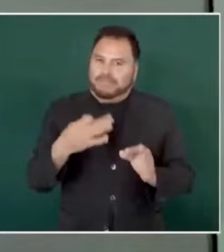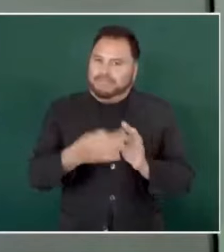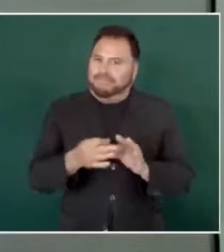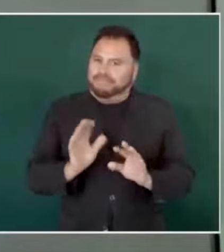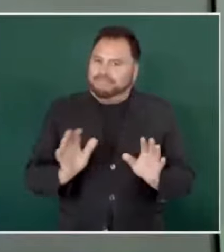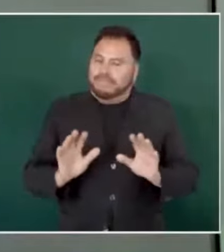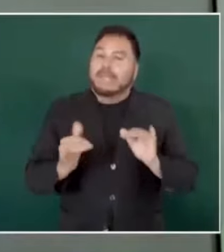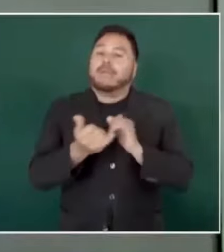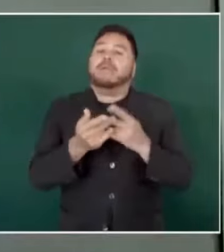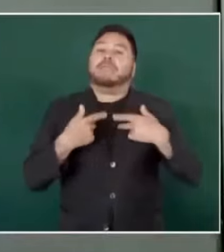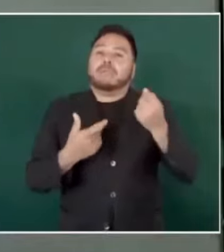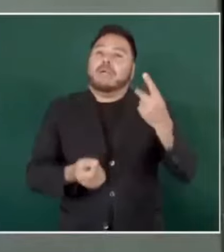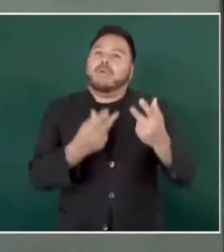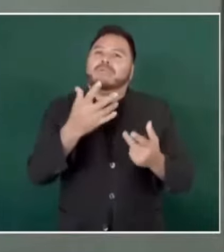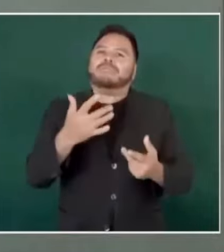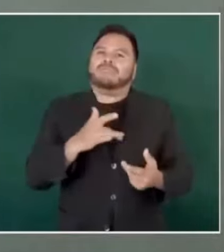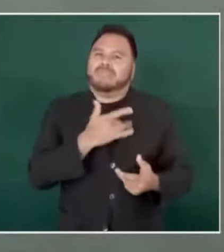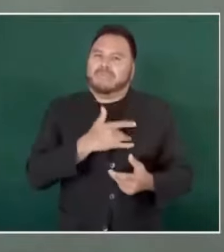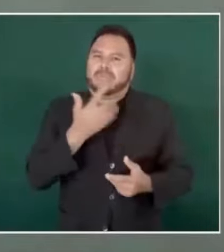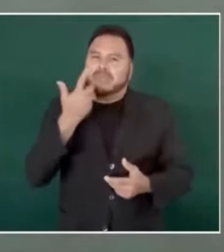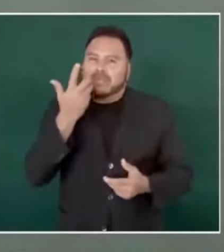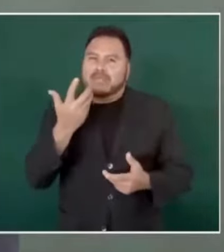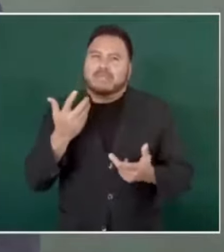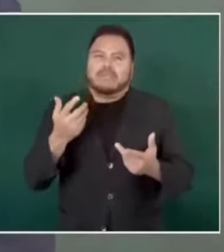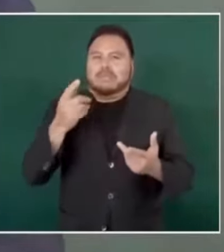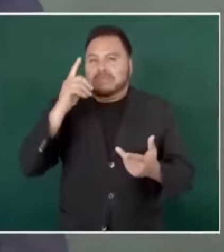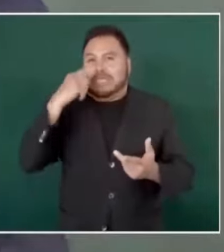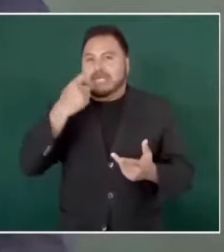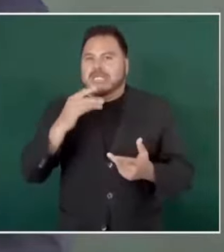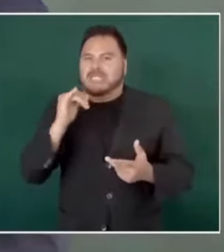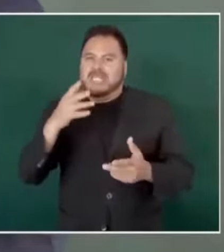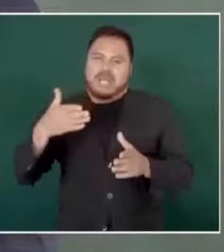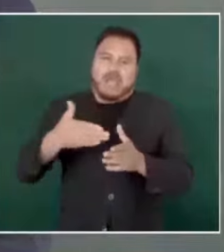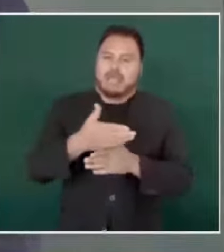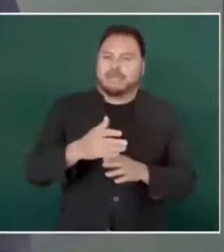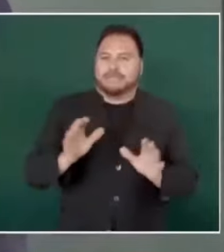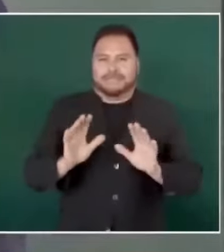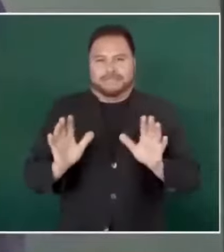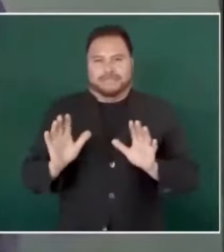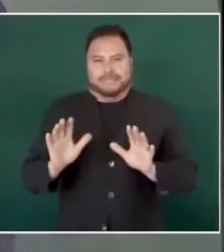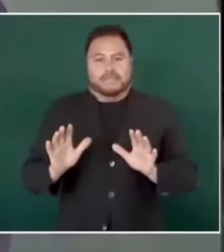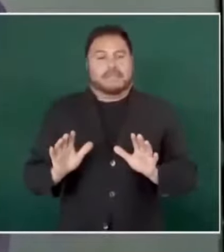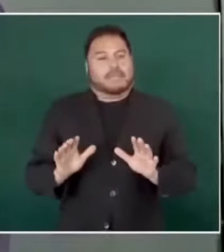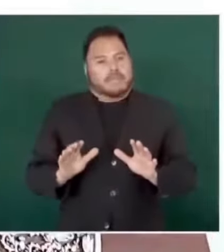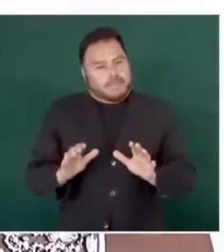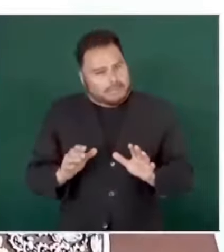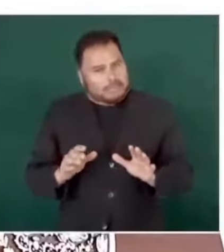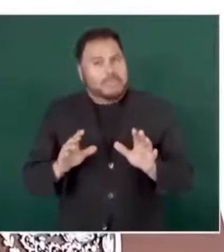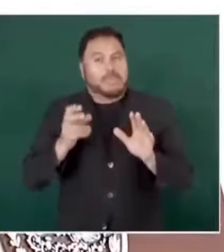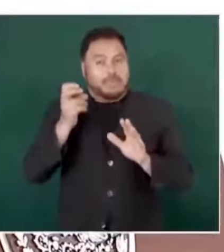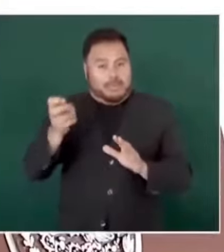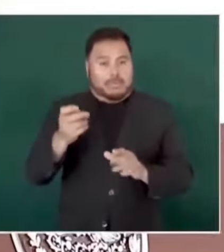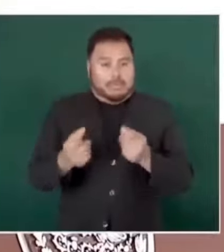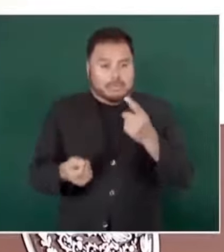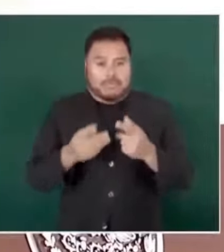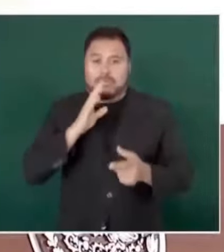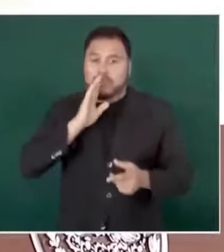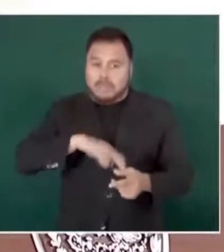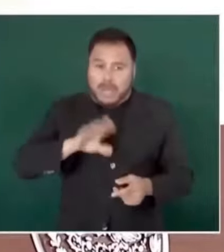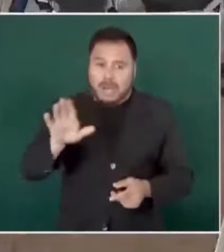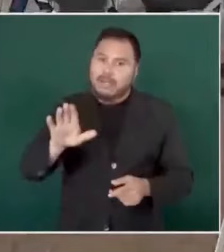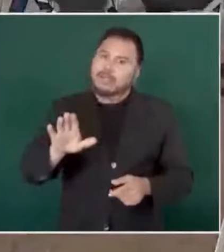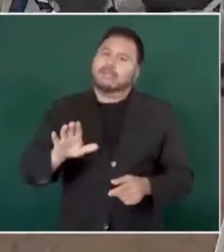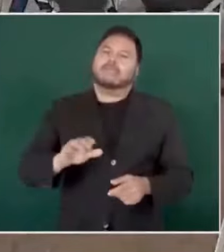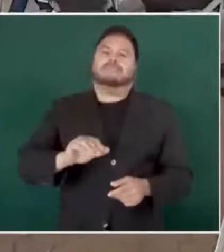eso sí, los vamos a llamar por su nombre y les vamos a